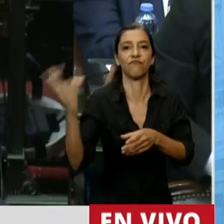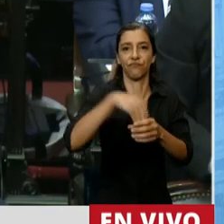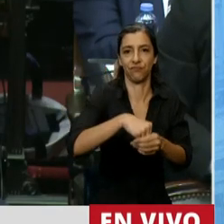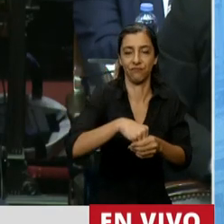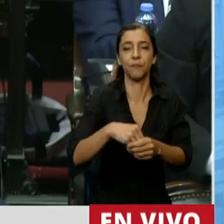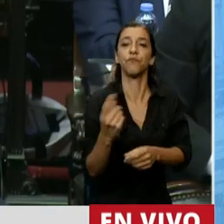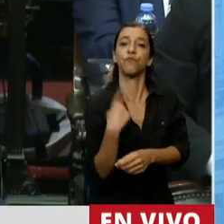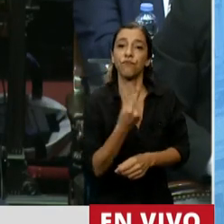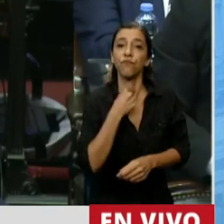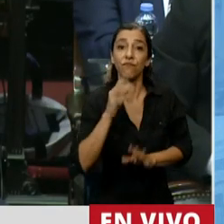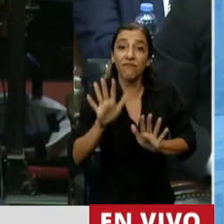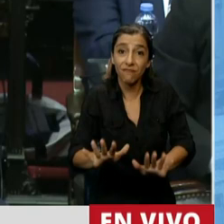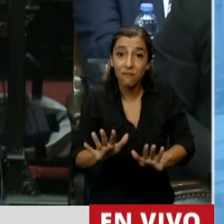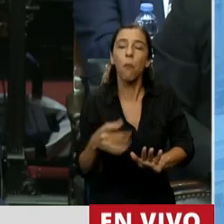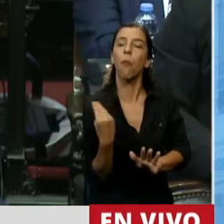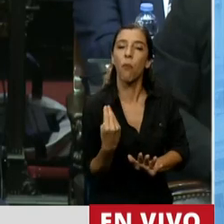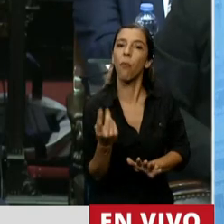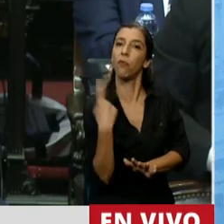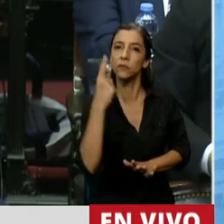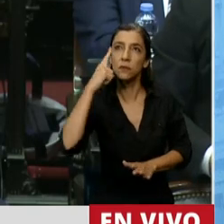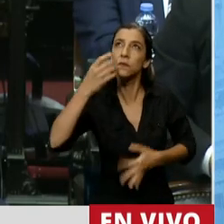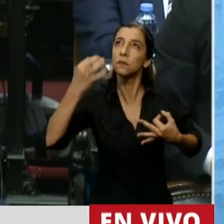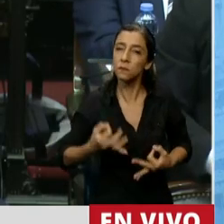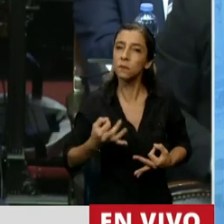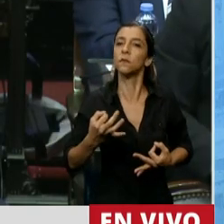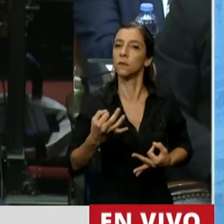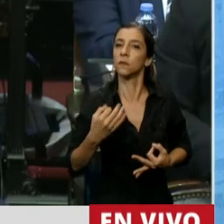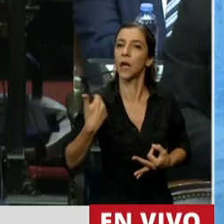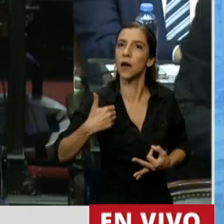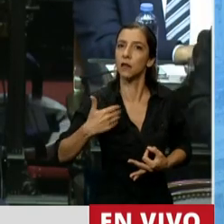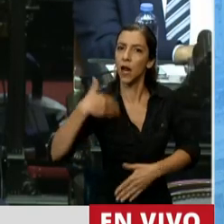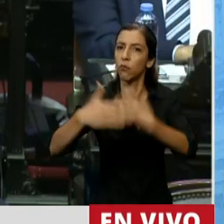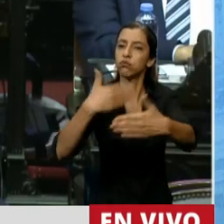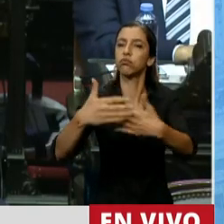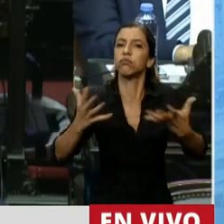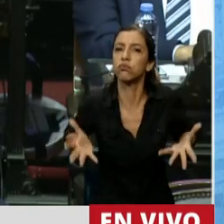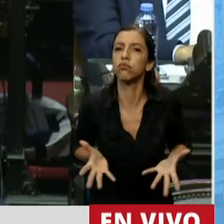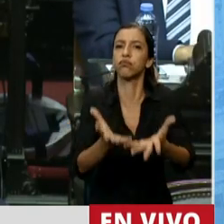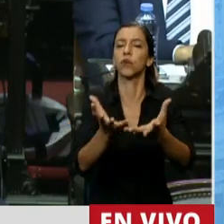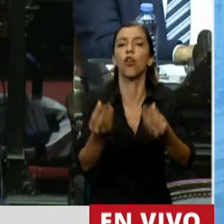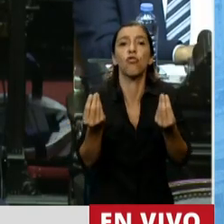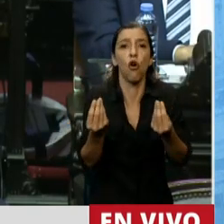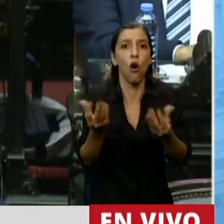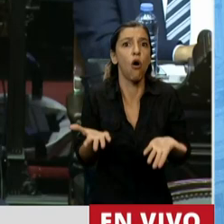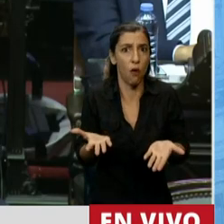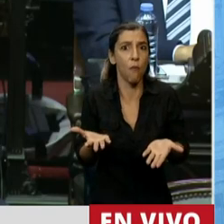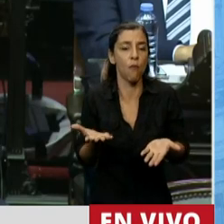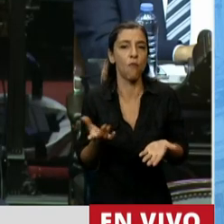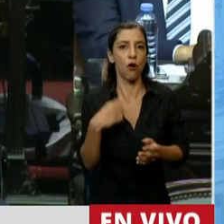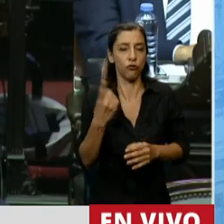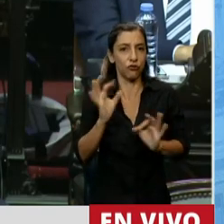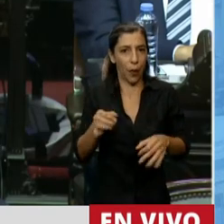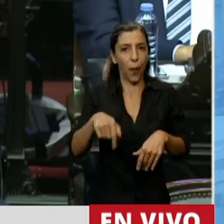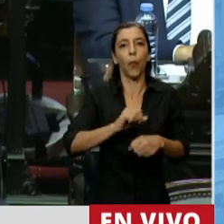convencidos de que a partir de la recuperación económica de la Argentina, en la salida de la pandemia, hay que